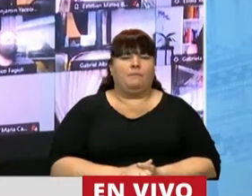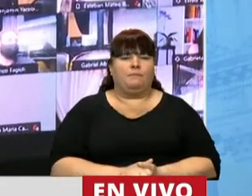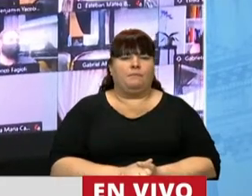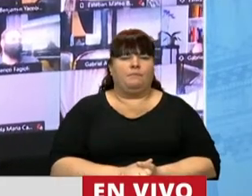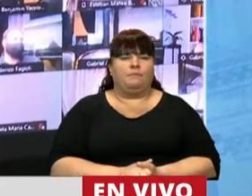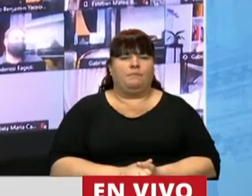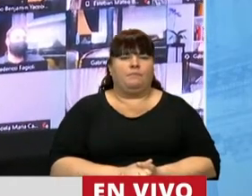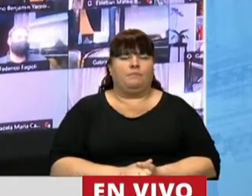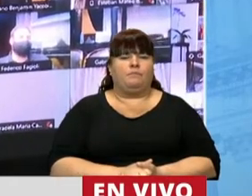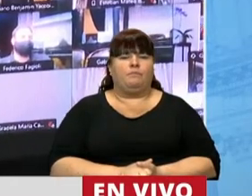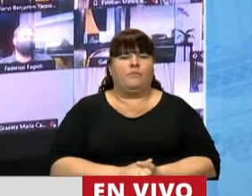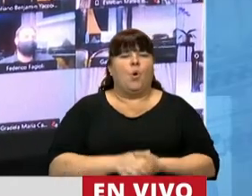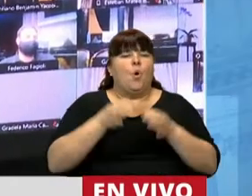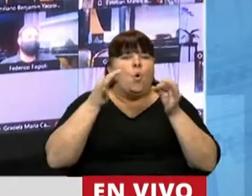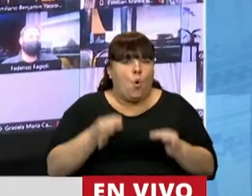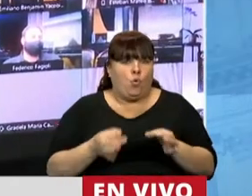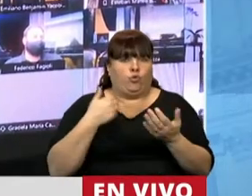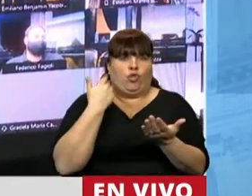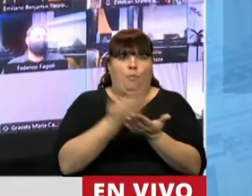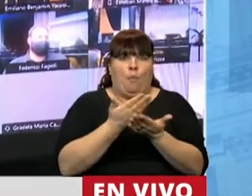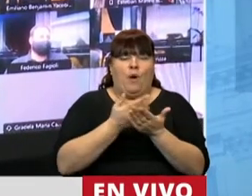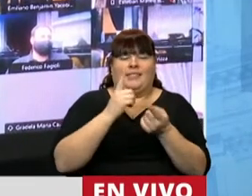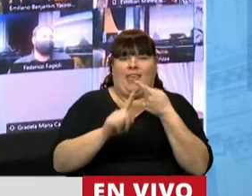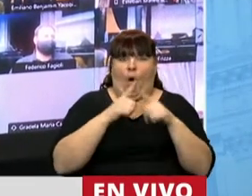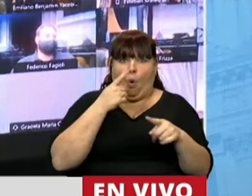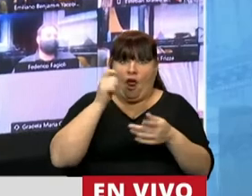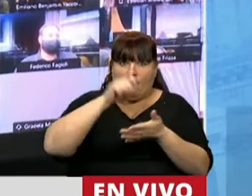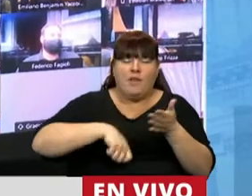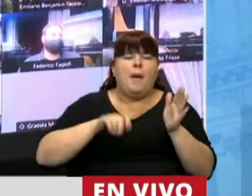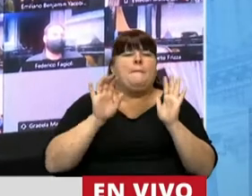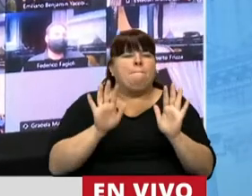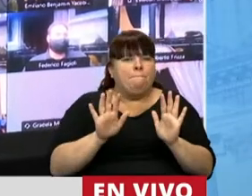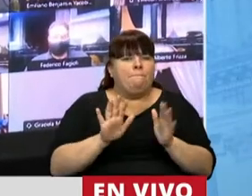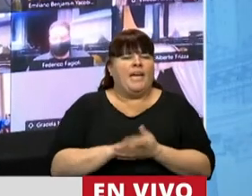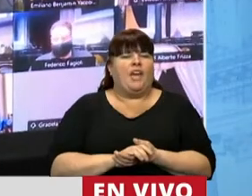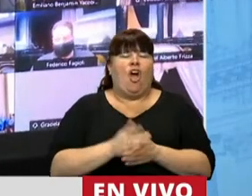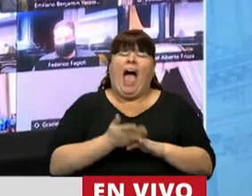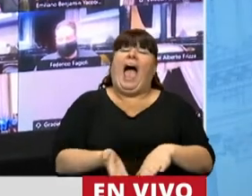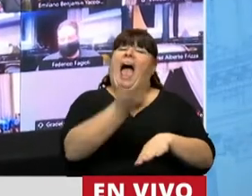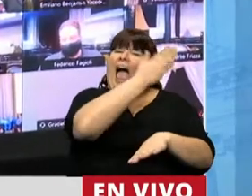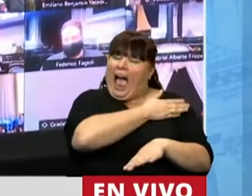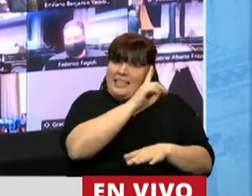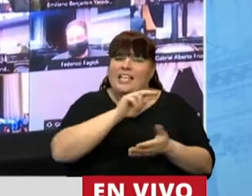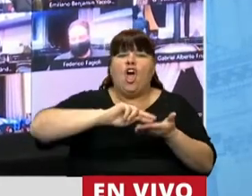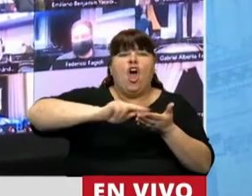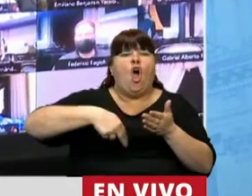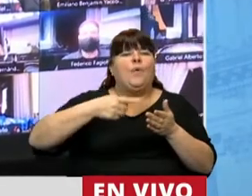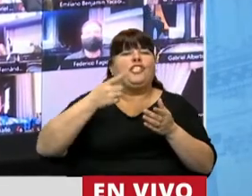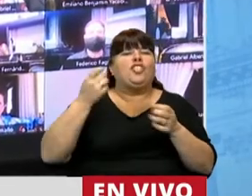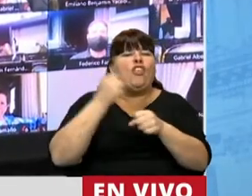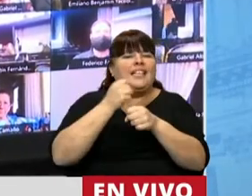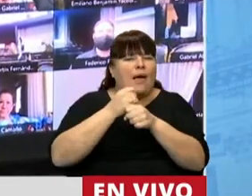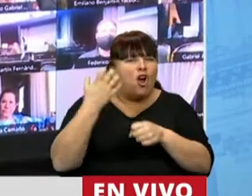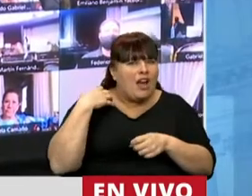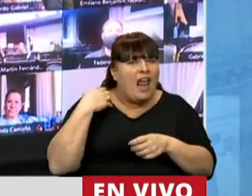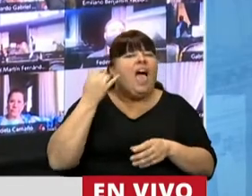que llega a tiempo en nuestro país este convenio pero que antes de ello las convenciones colectivas de